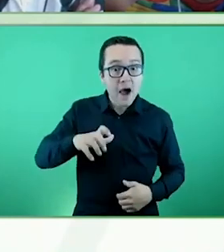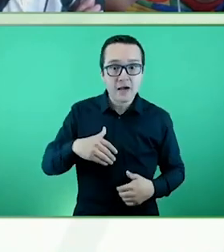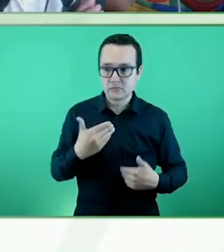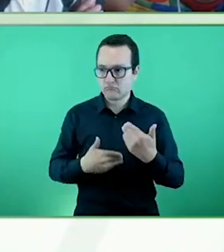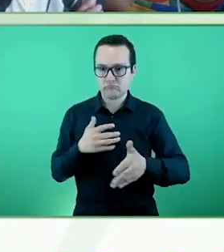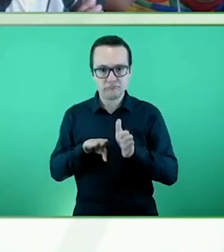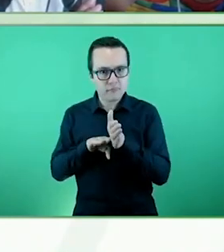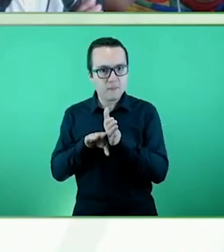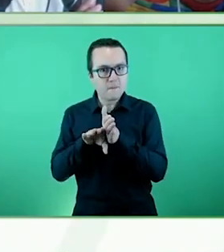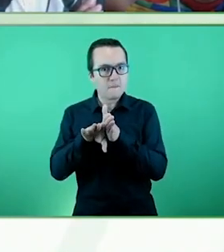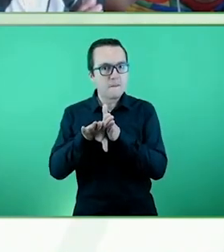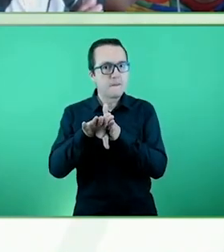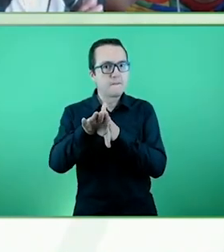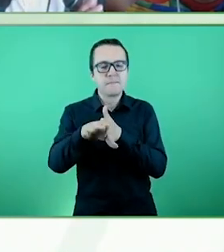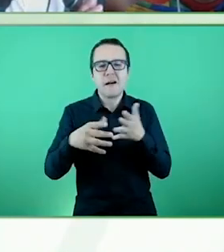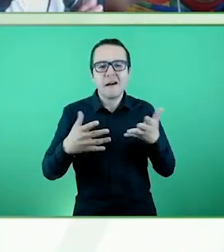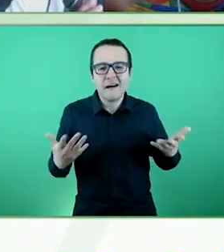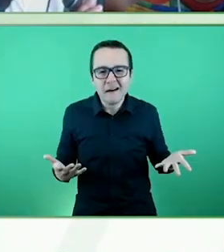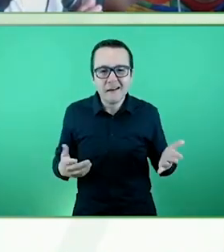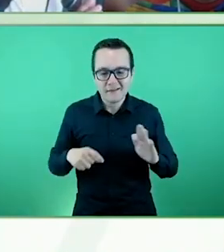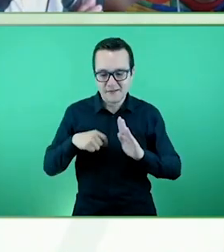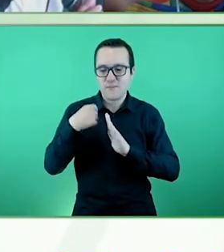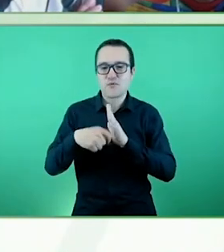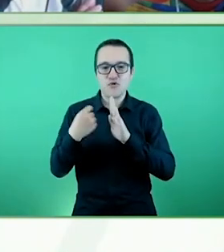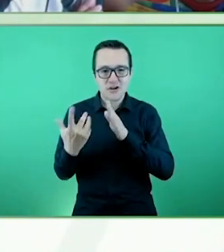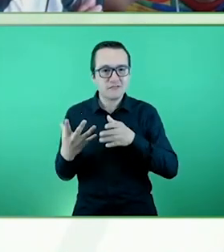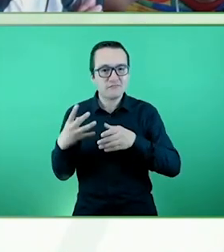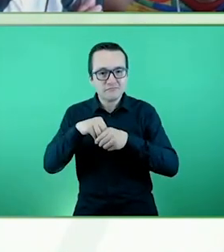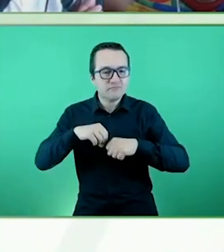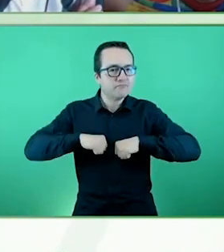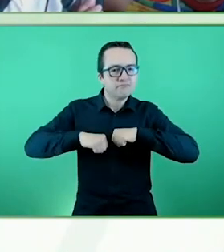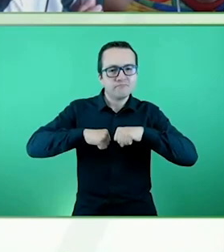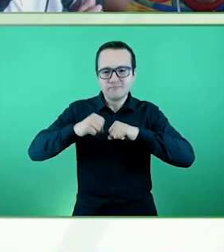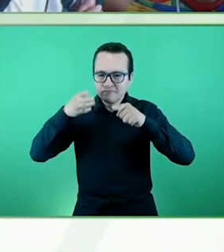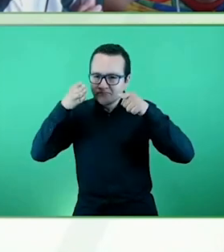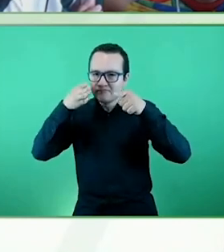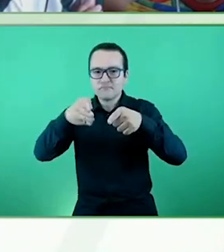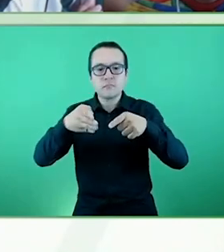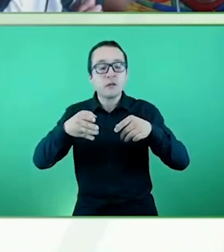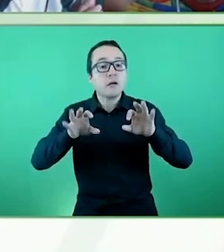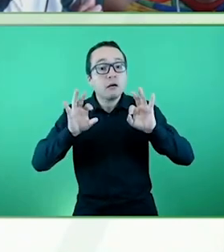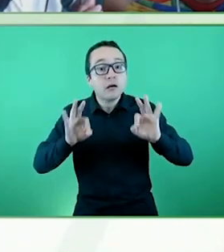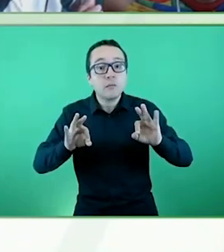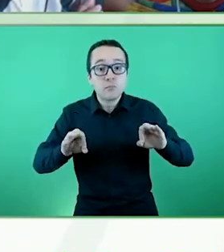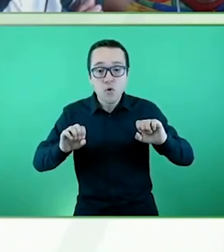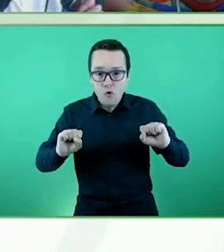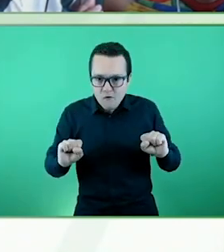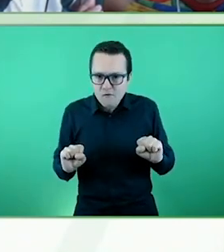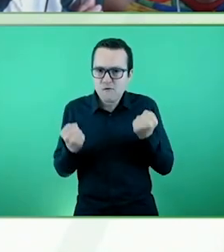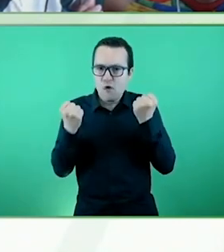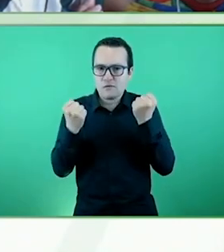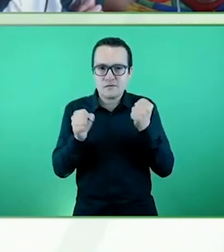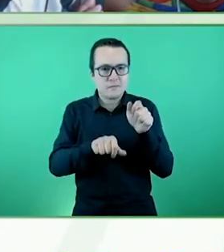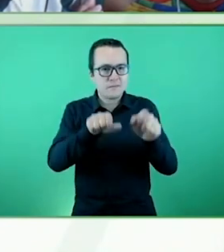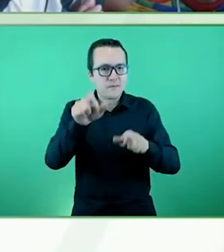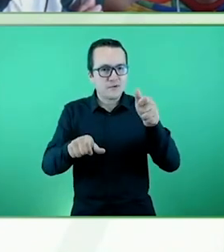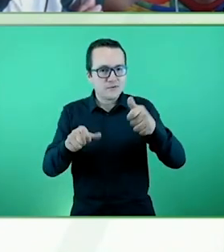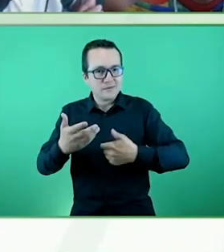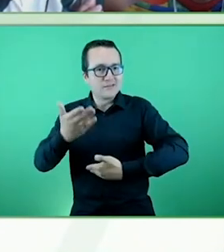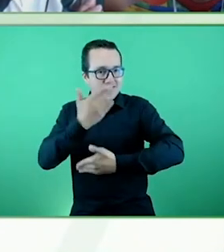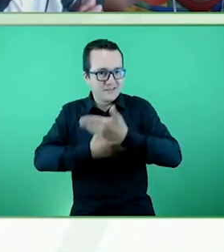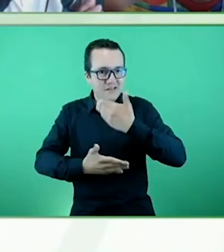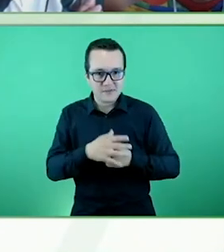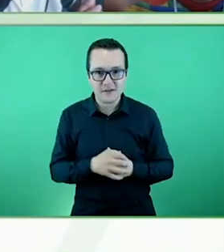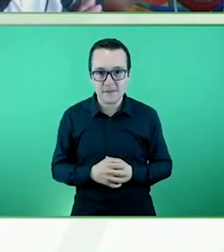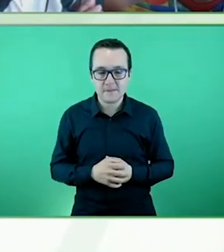en las, fortalezas de cada una de las personas con discapacidad. Hemos utilizado la metodología de